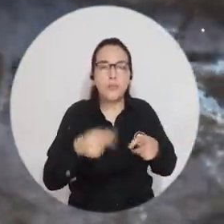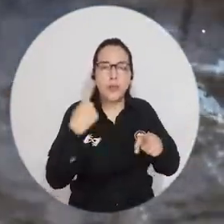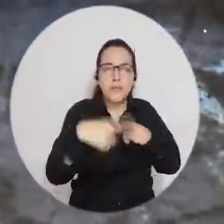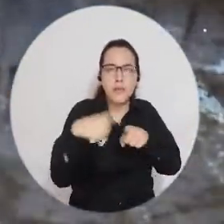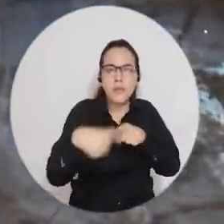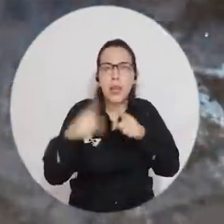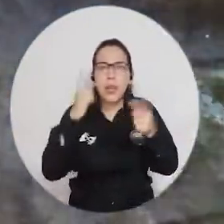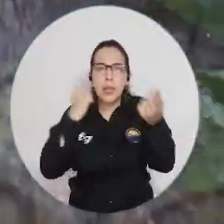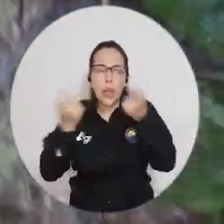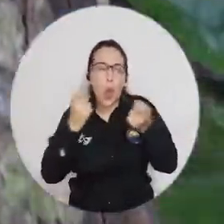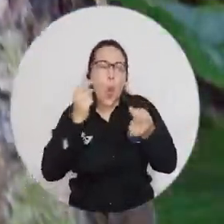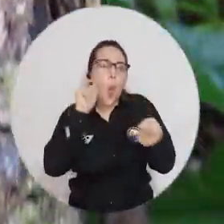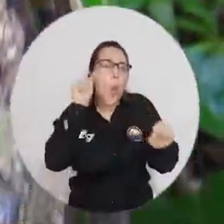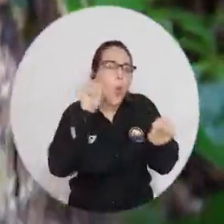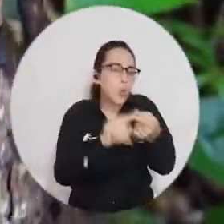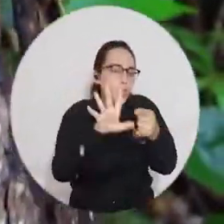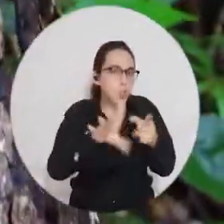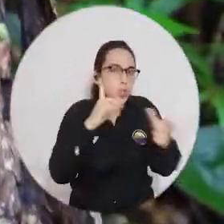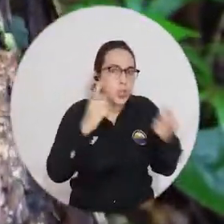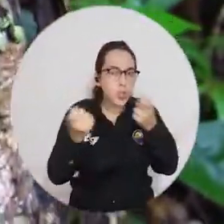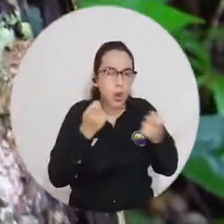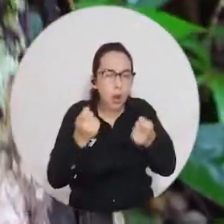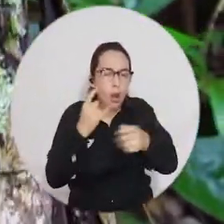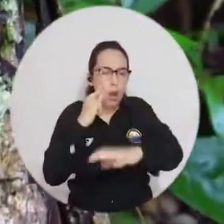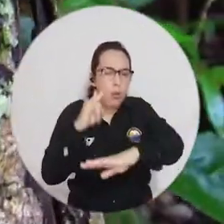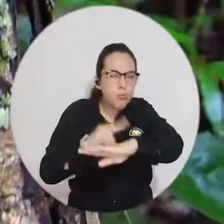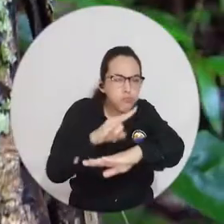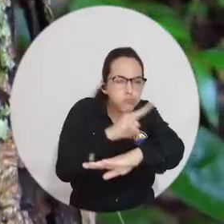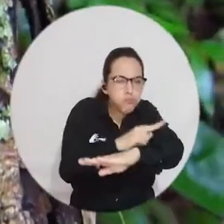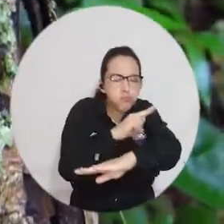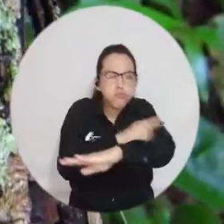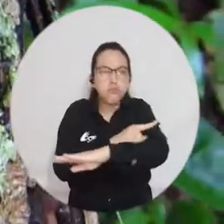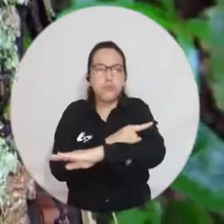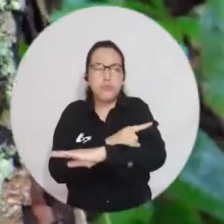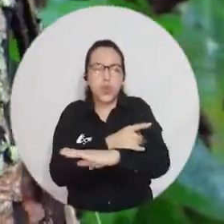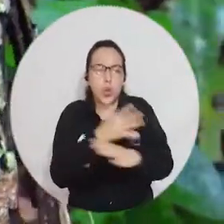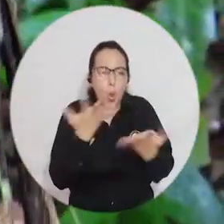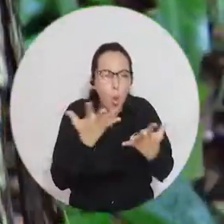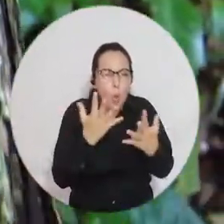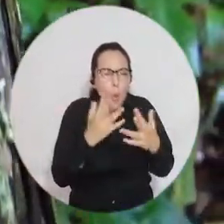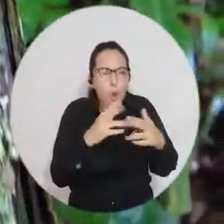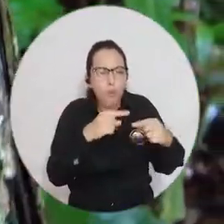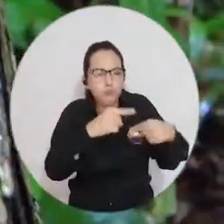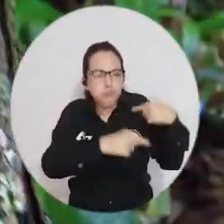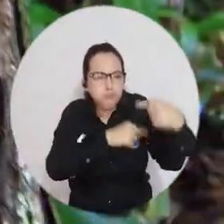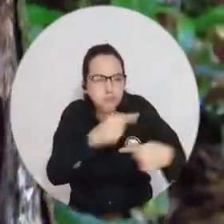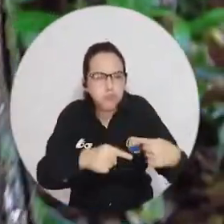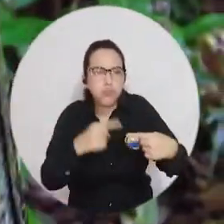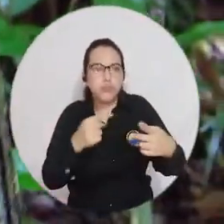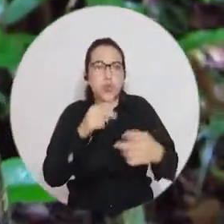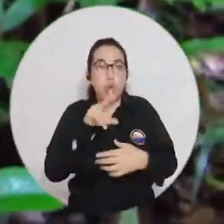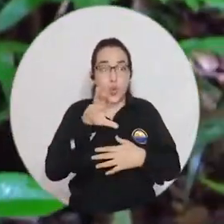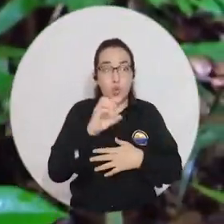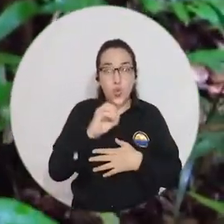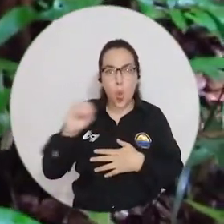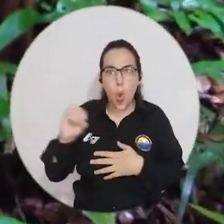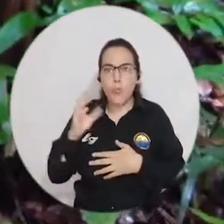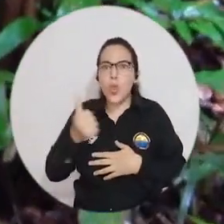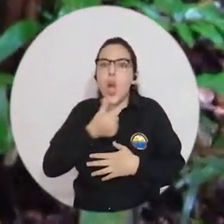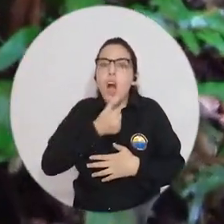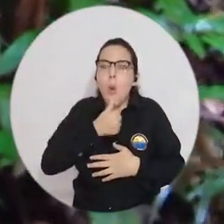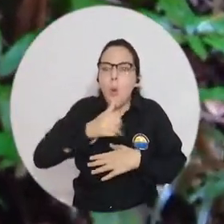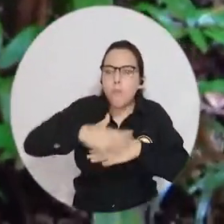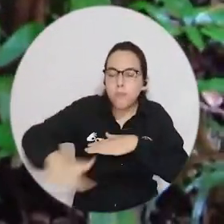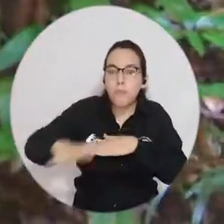diferentes líneas estratégicas o objetivos estratégicos, monitoreos poblacionales, estudios de reproducción, cuestiones de zoológicos